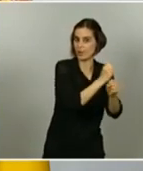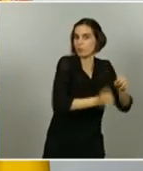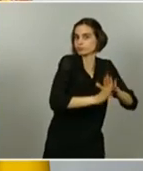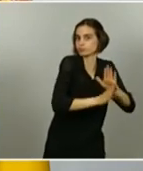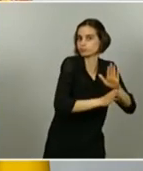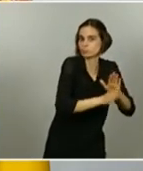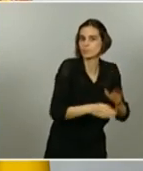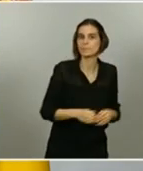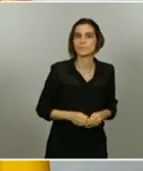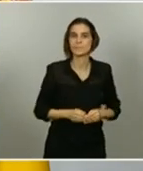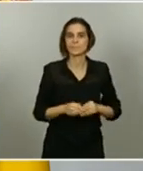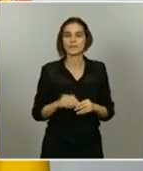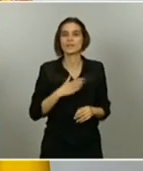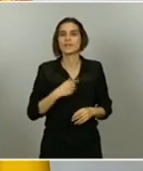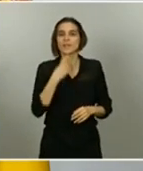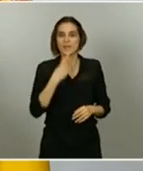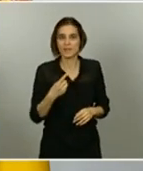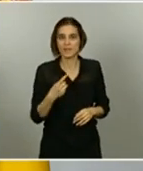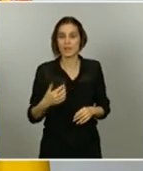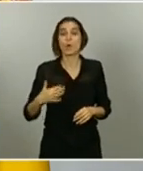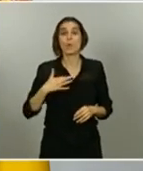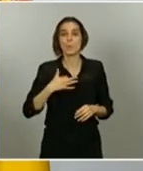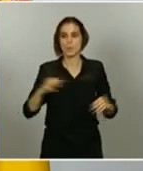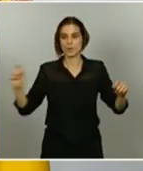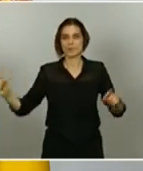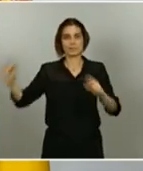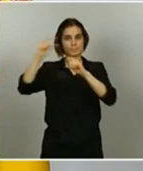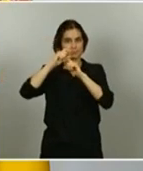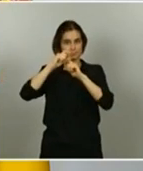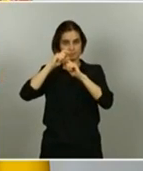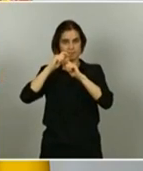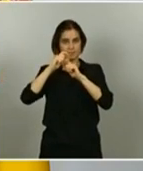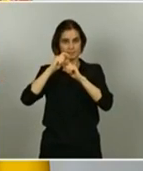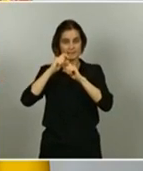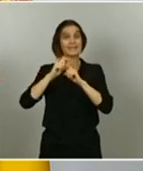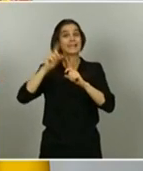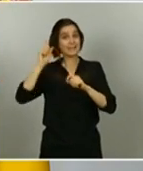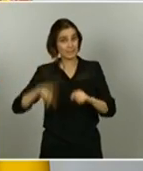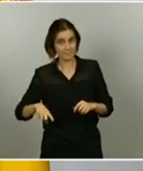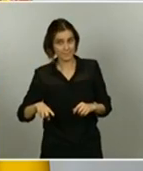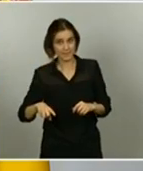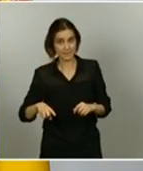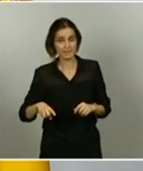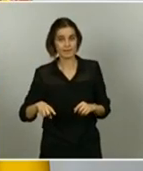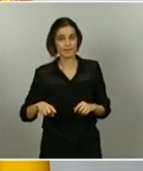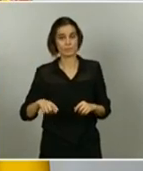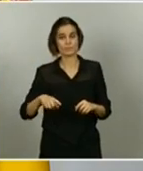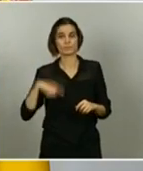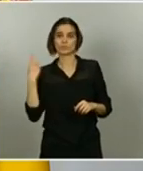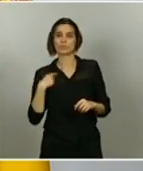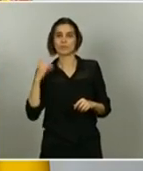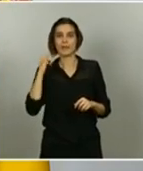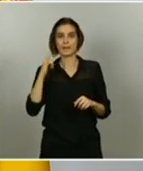el umbral establecido, compatibilizar el ingreso mínimo vital con ingresos laborales, sino, además, establecemos un estímulo